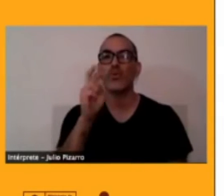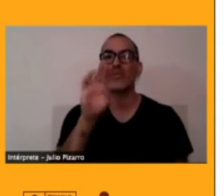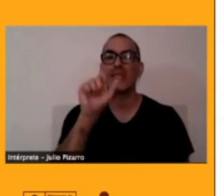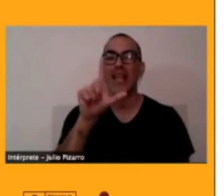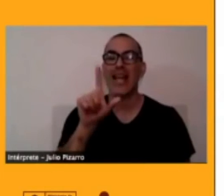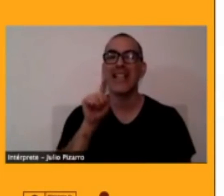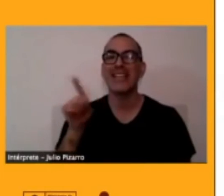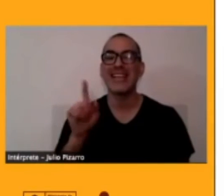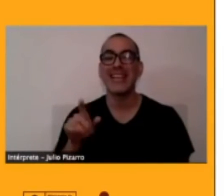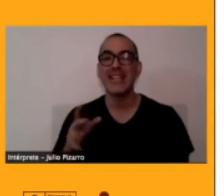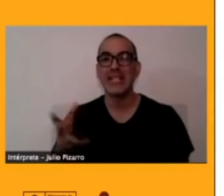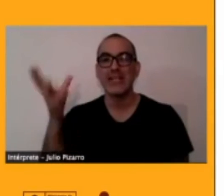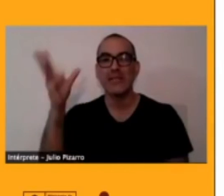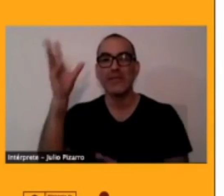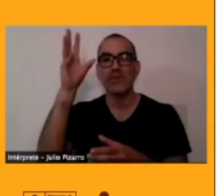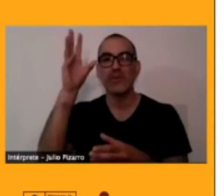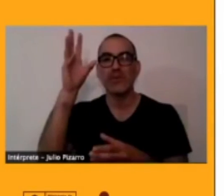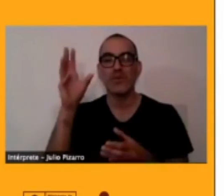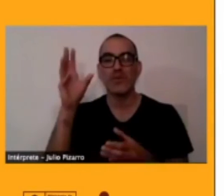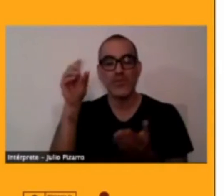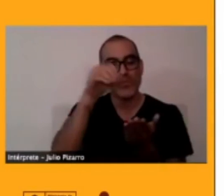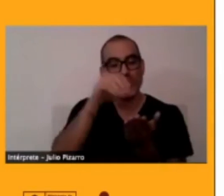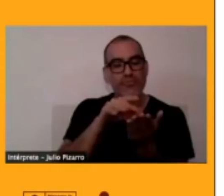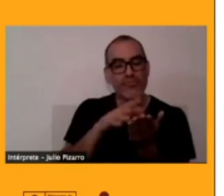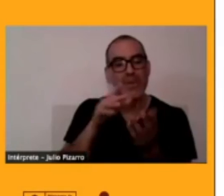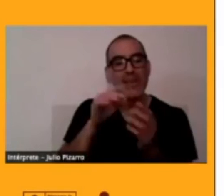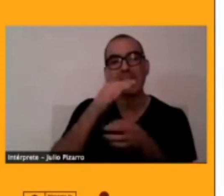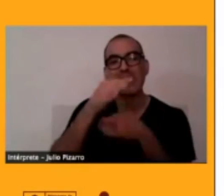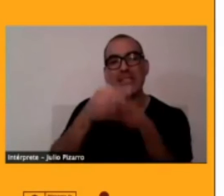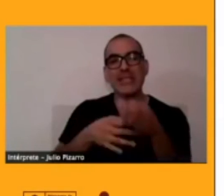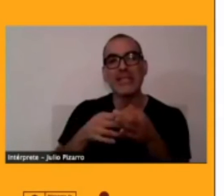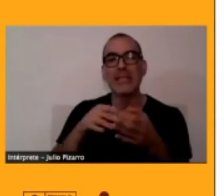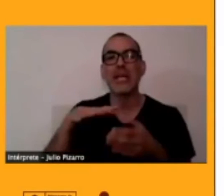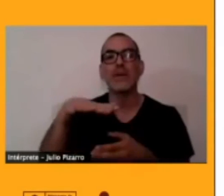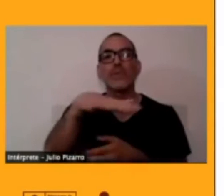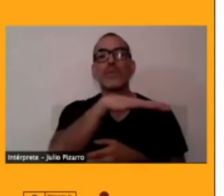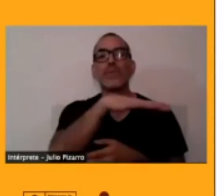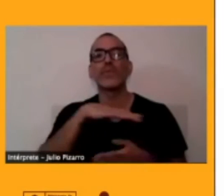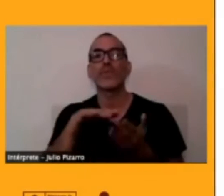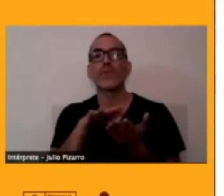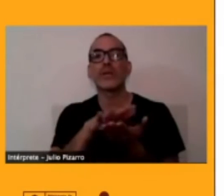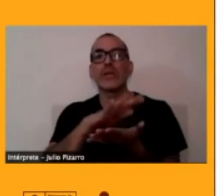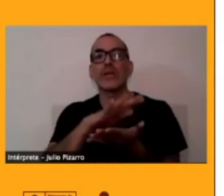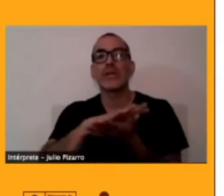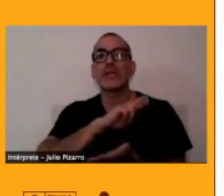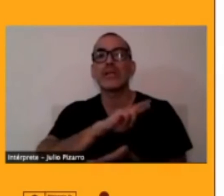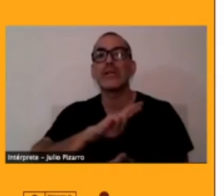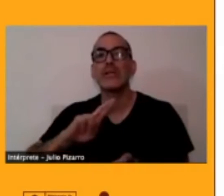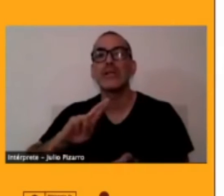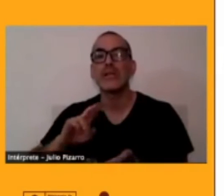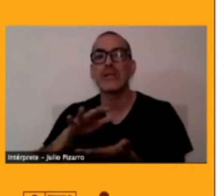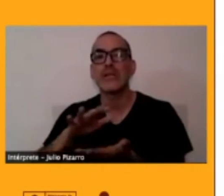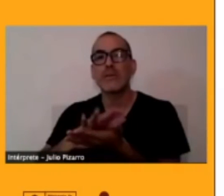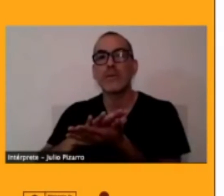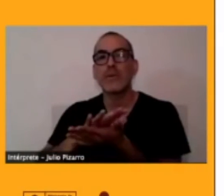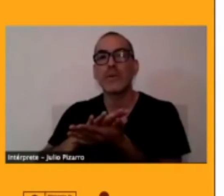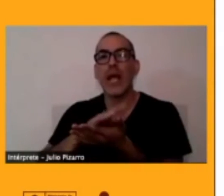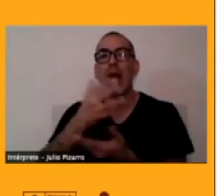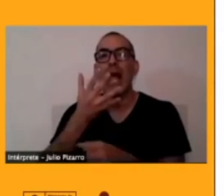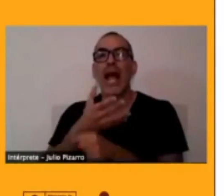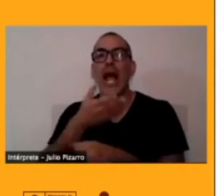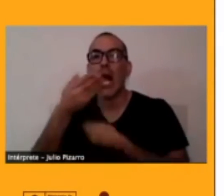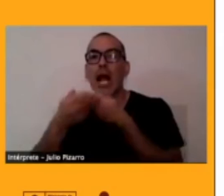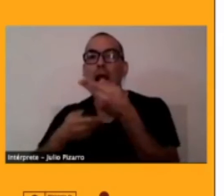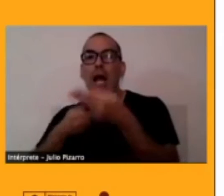ceremonial de los atacameños que, de acuerdo a las investigaciones que realizaron, se canta diferente en